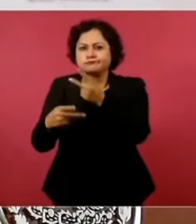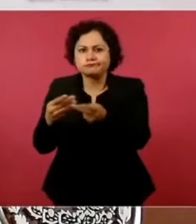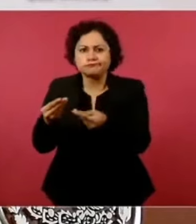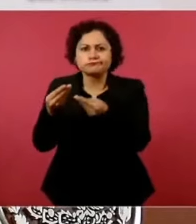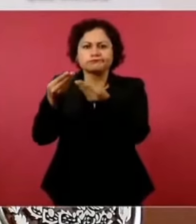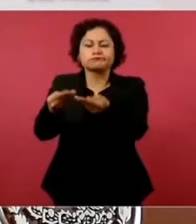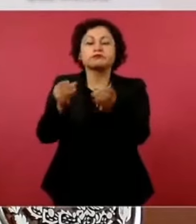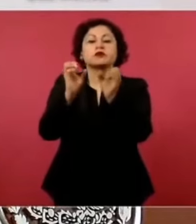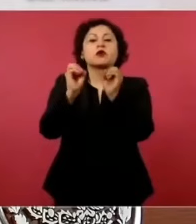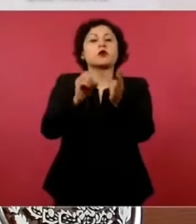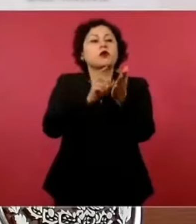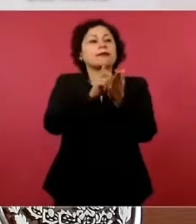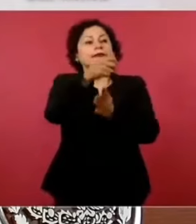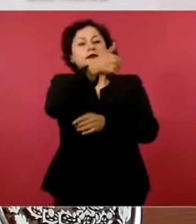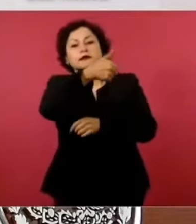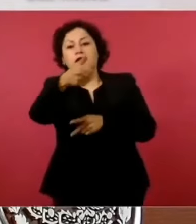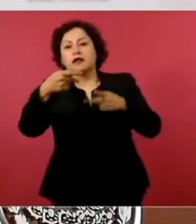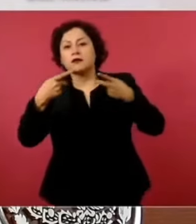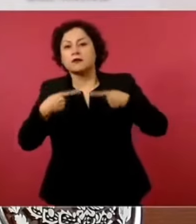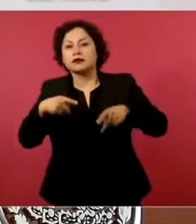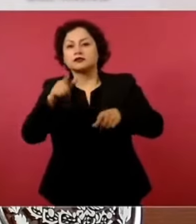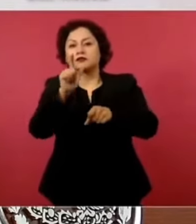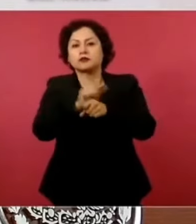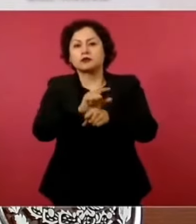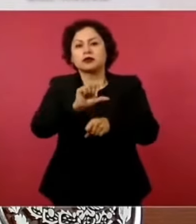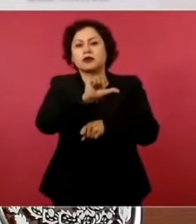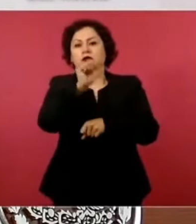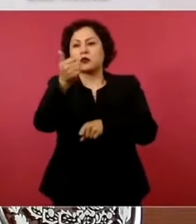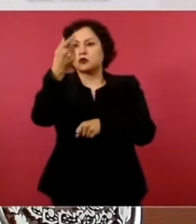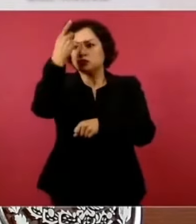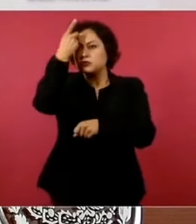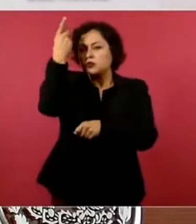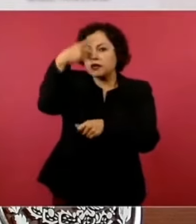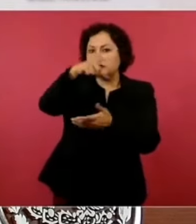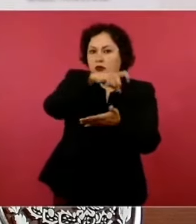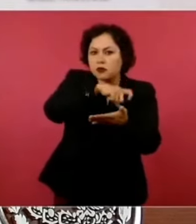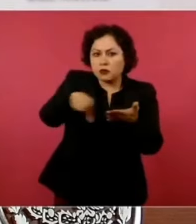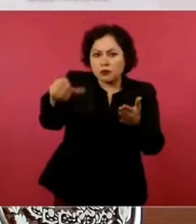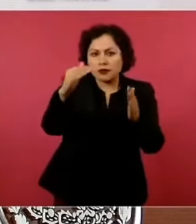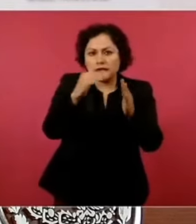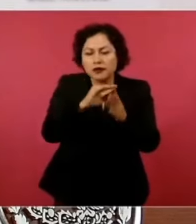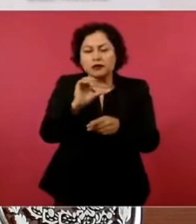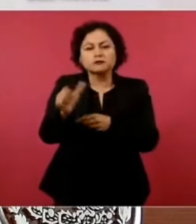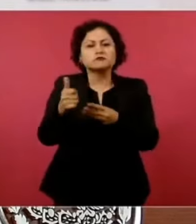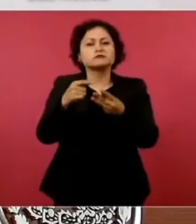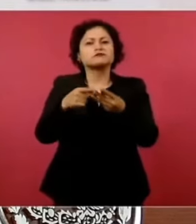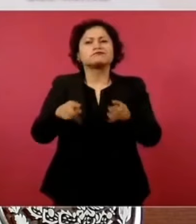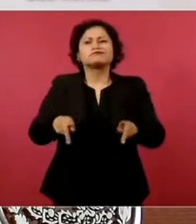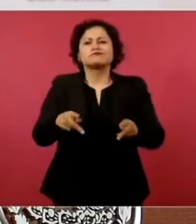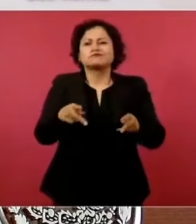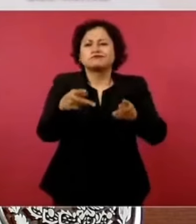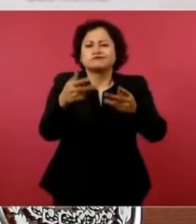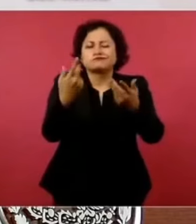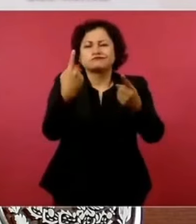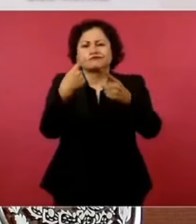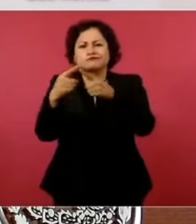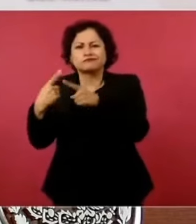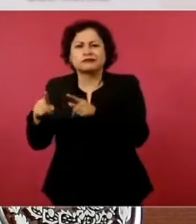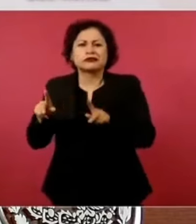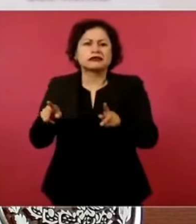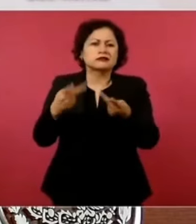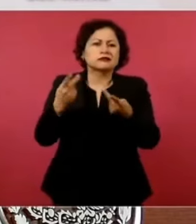personales o goce de inmuebles, desarrollo inmobiliario, comercialización, piedras, metales preciosas,